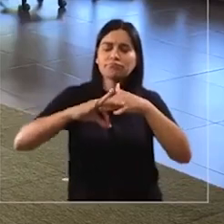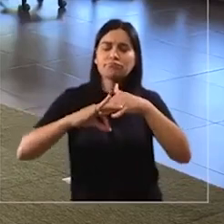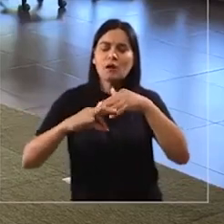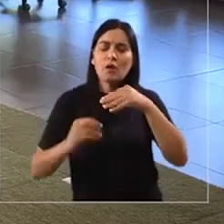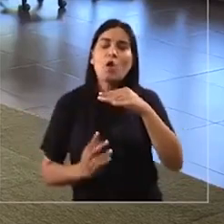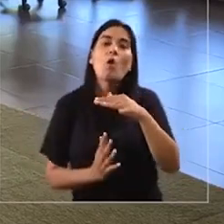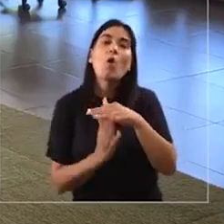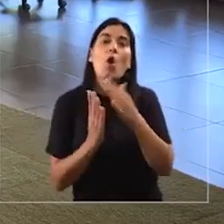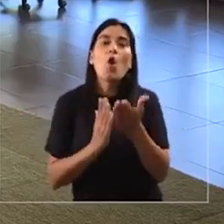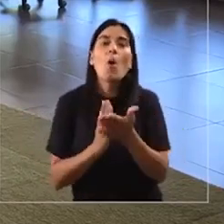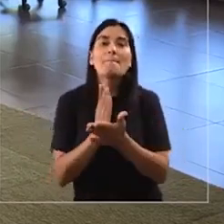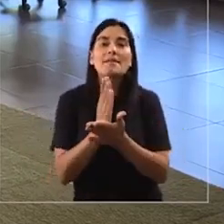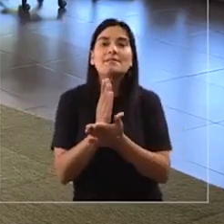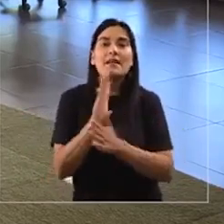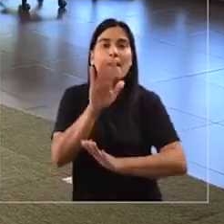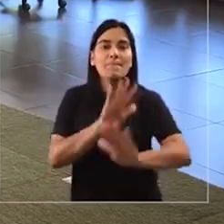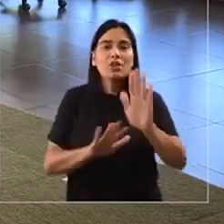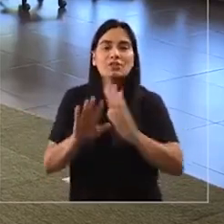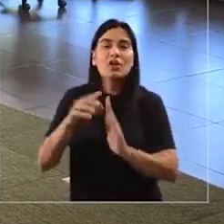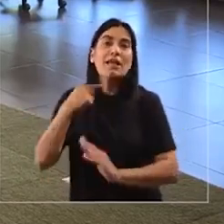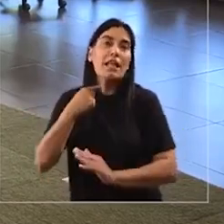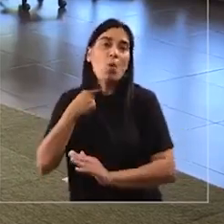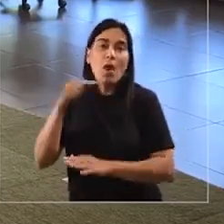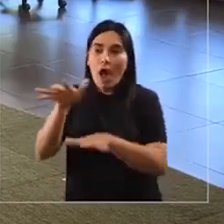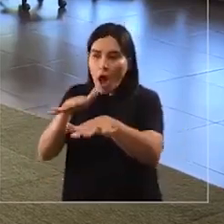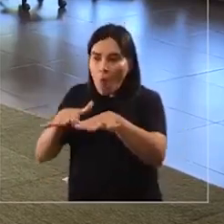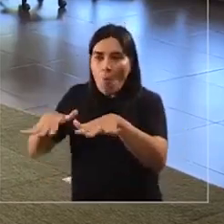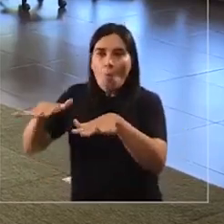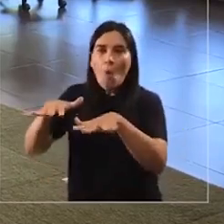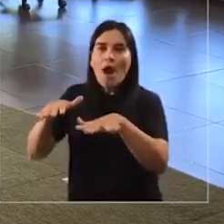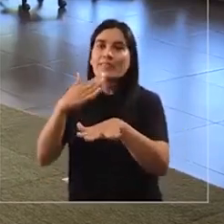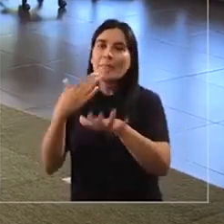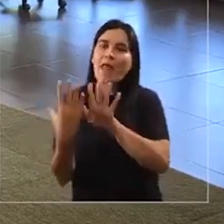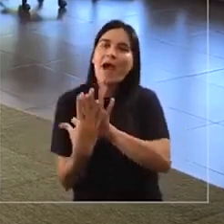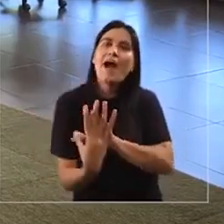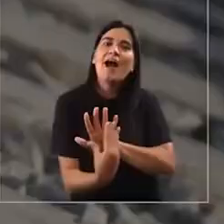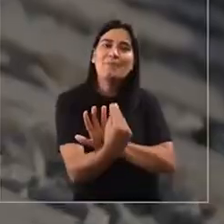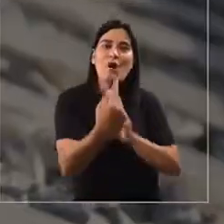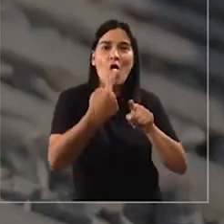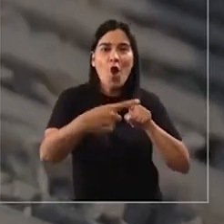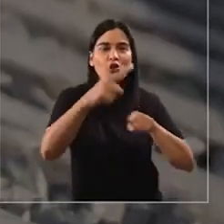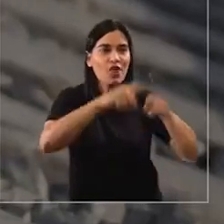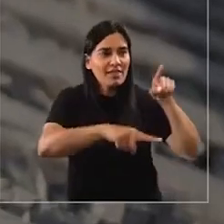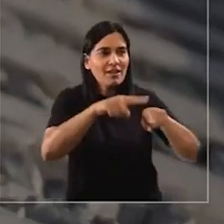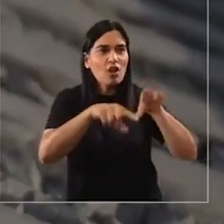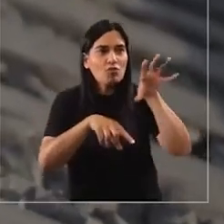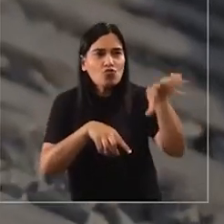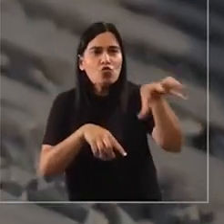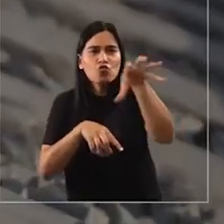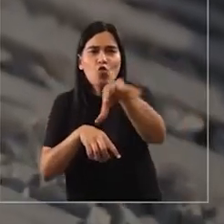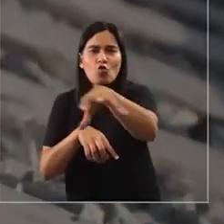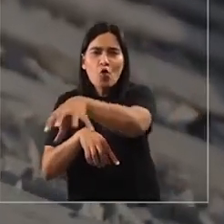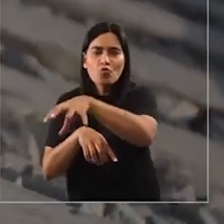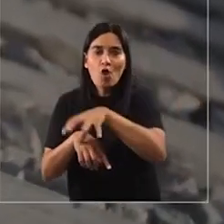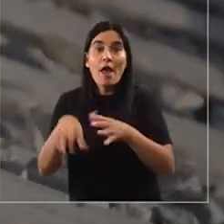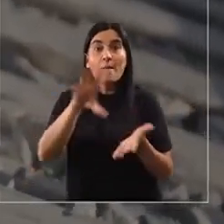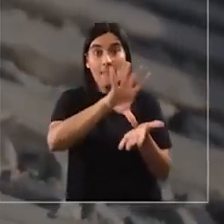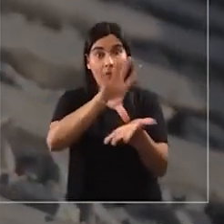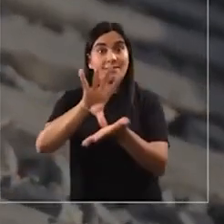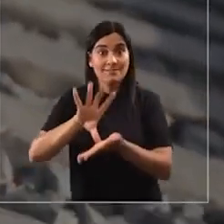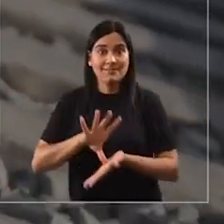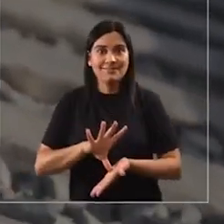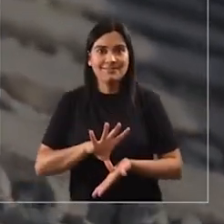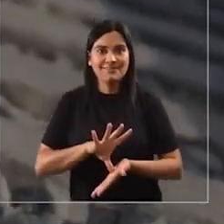dar pie y va ser una semilla no solo para la protección de los humedales de Quiricura, sino que también va a ser un ejemplo a seguir para otros